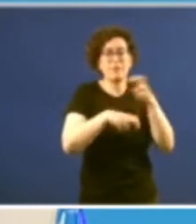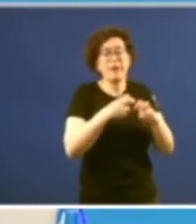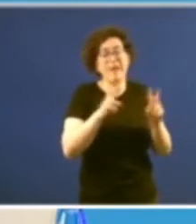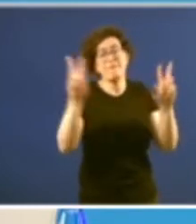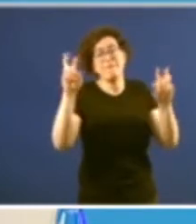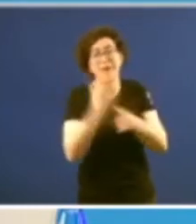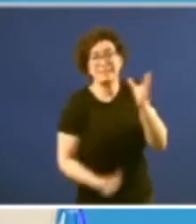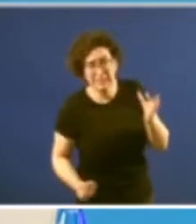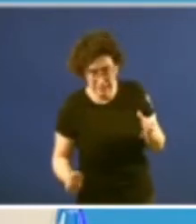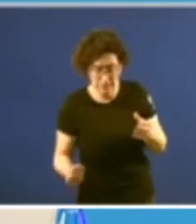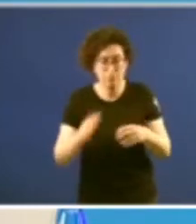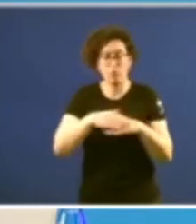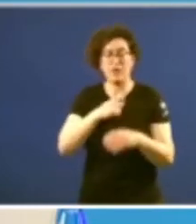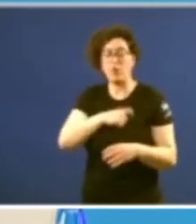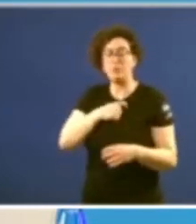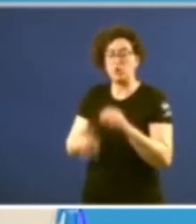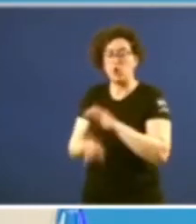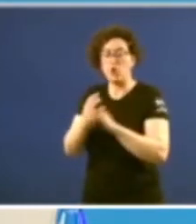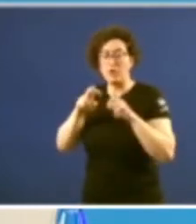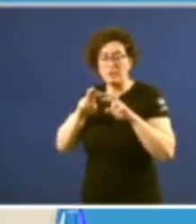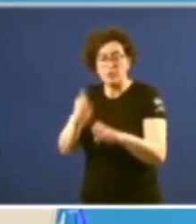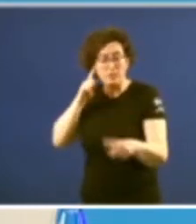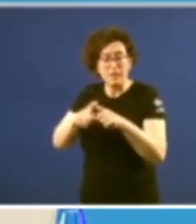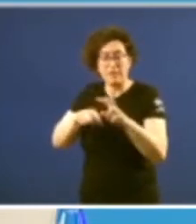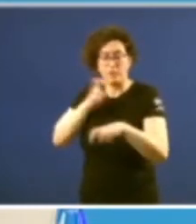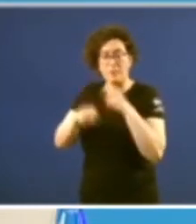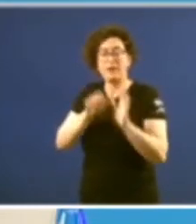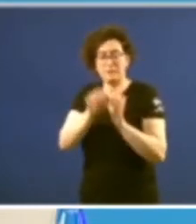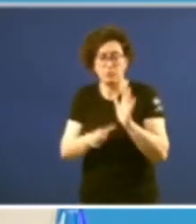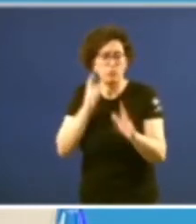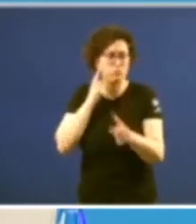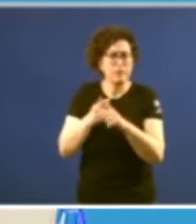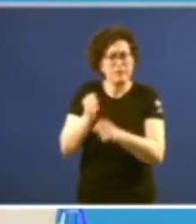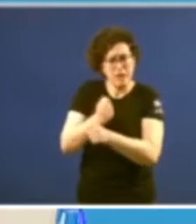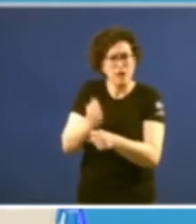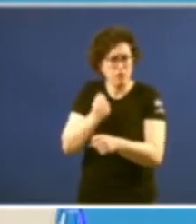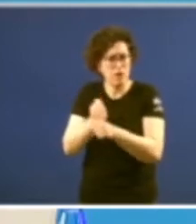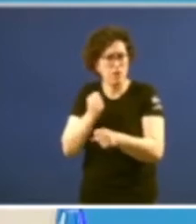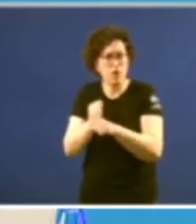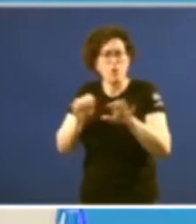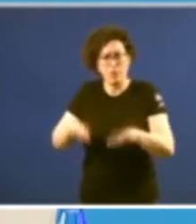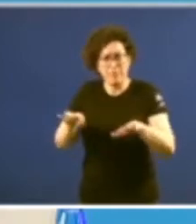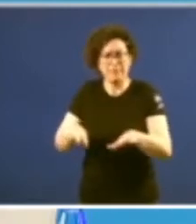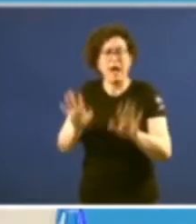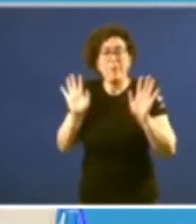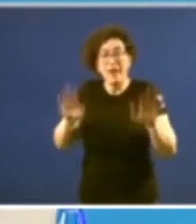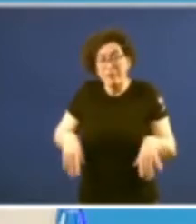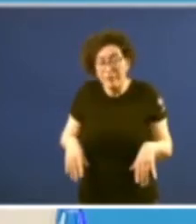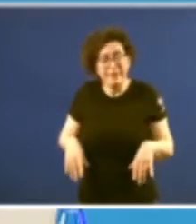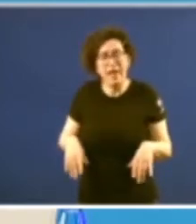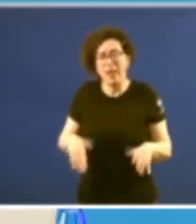se crea una comisión de estudio para la reforma del estatuto que trabaja de manera incesante durante nueve meses pero finalmente